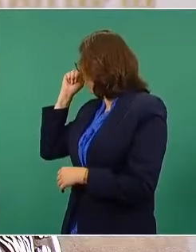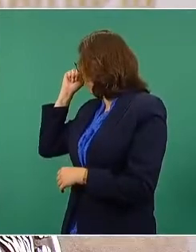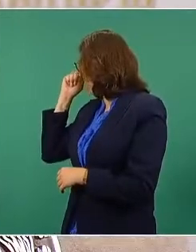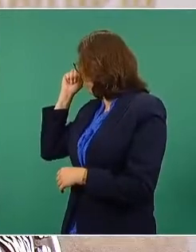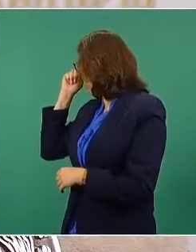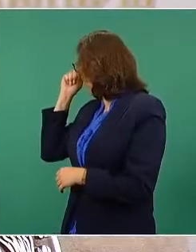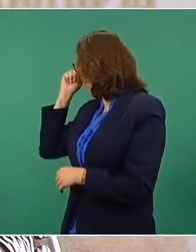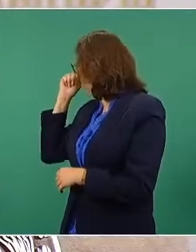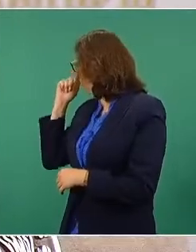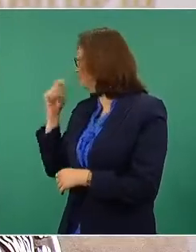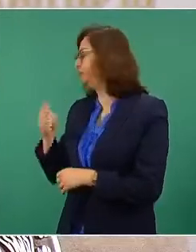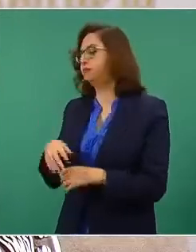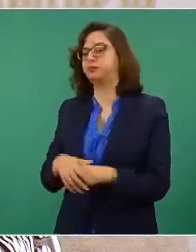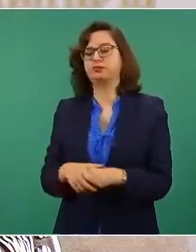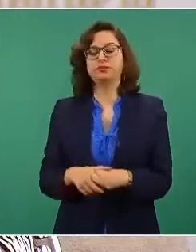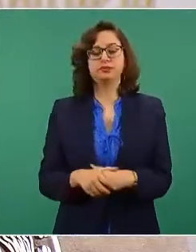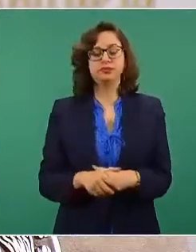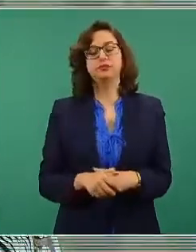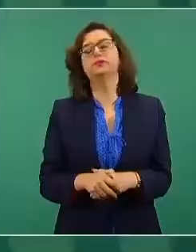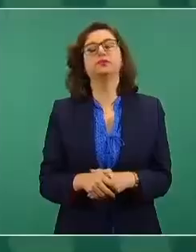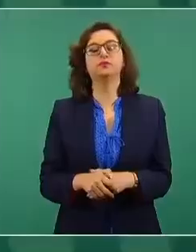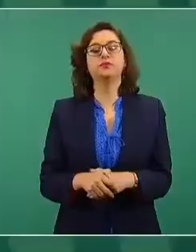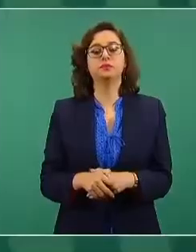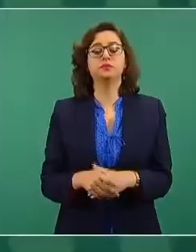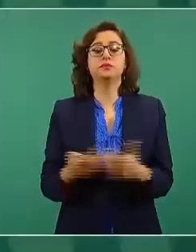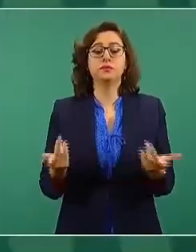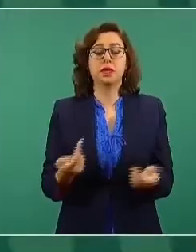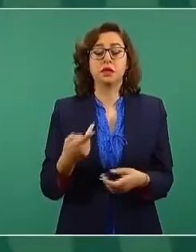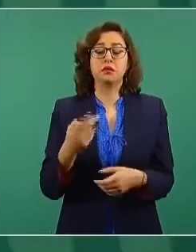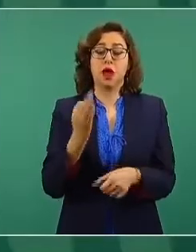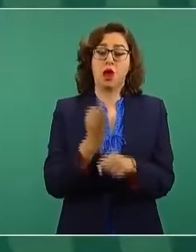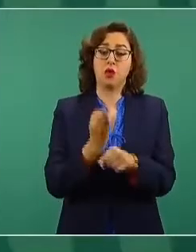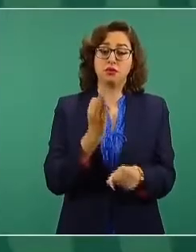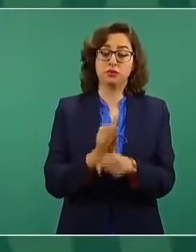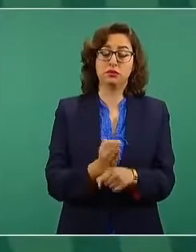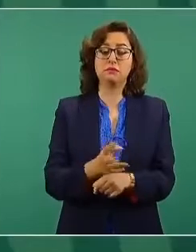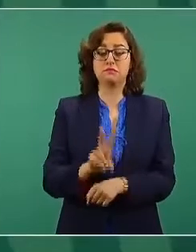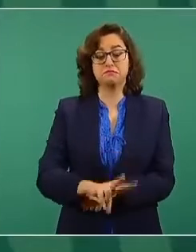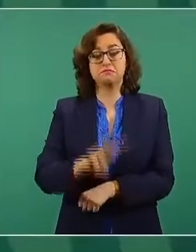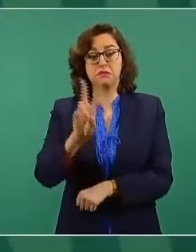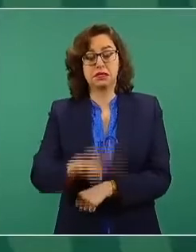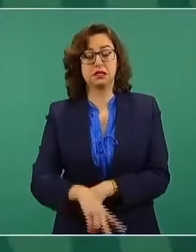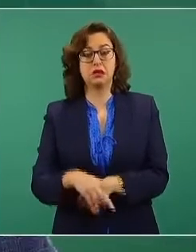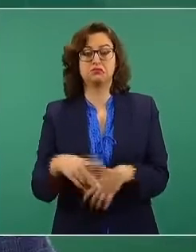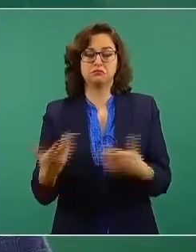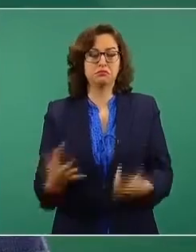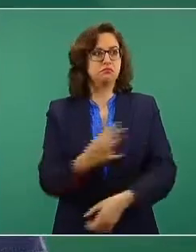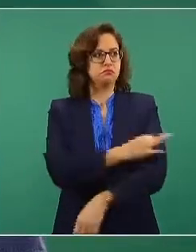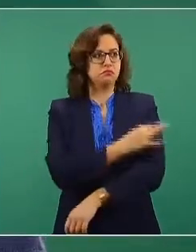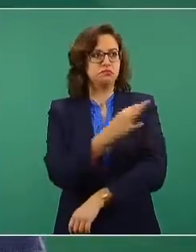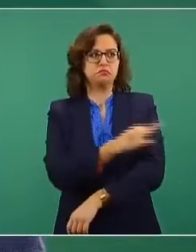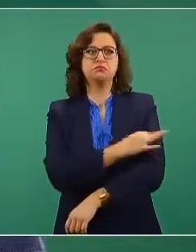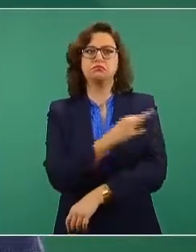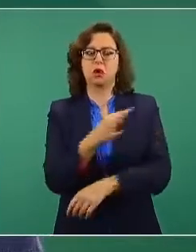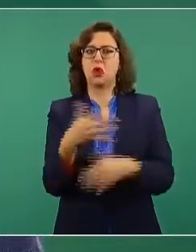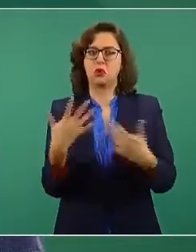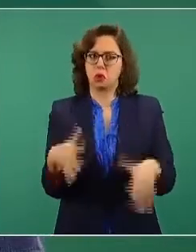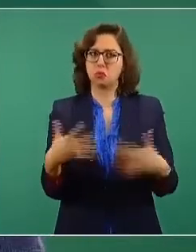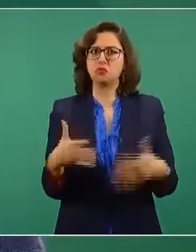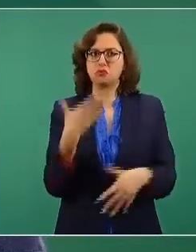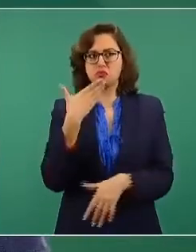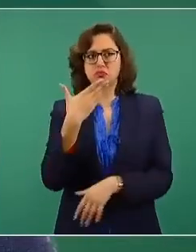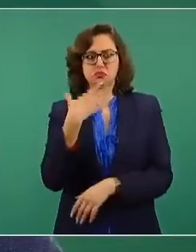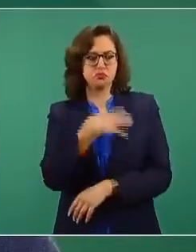vacuna debe celebrarse, qué bueno, lo estamos haciendo, no podemos confiar sólo en la vacuna.